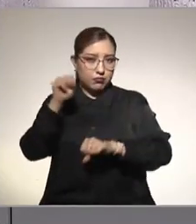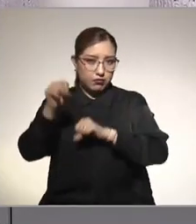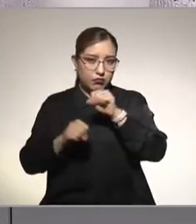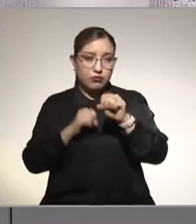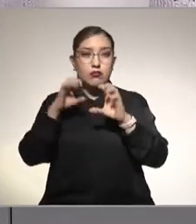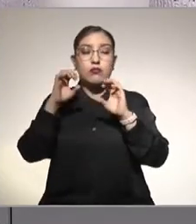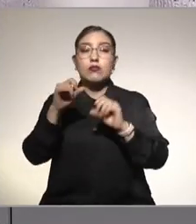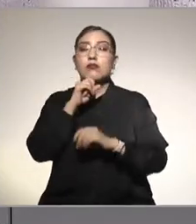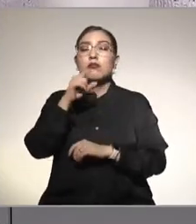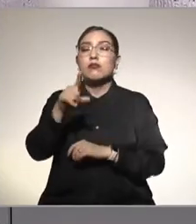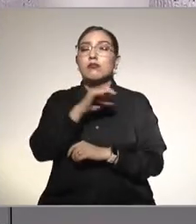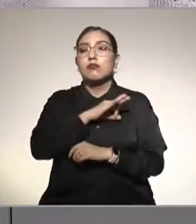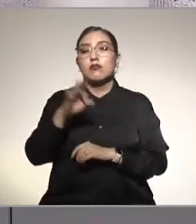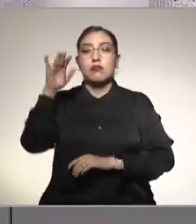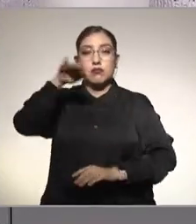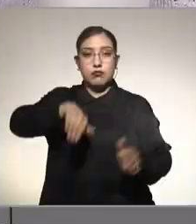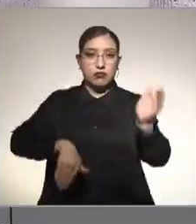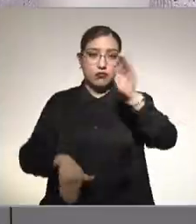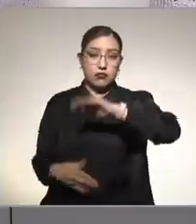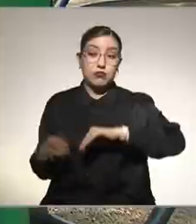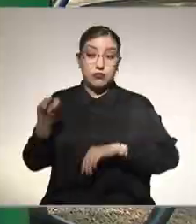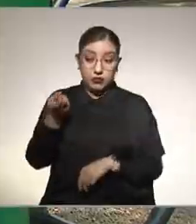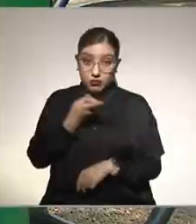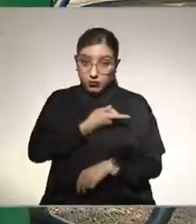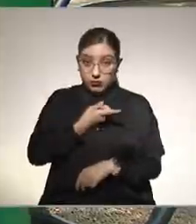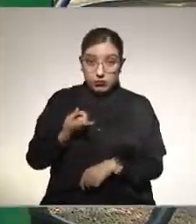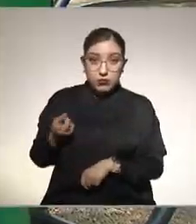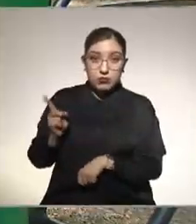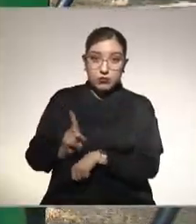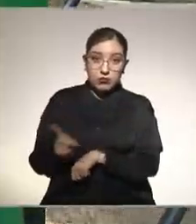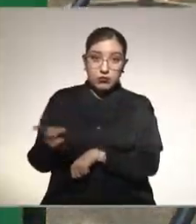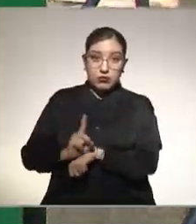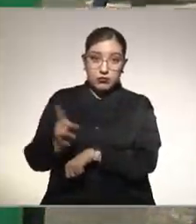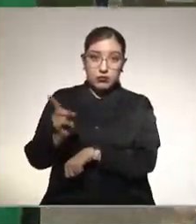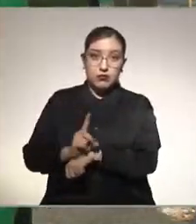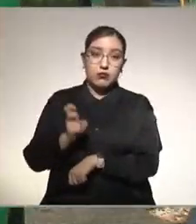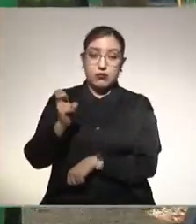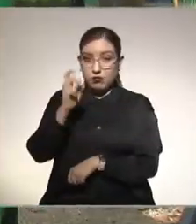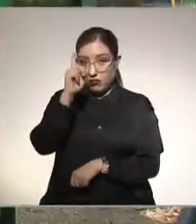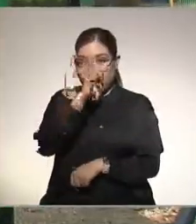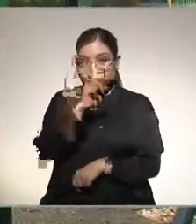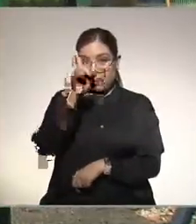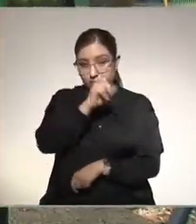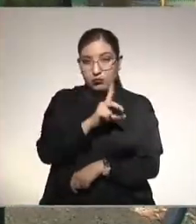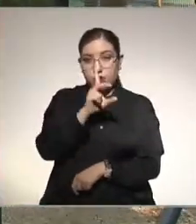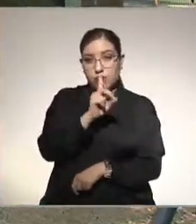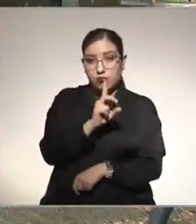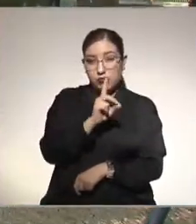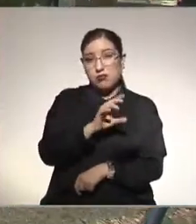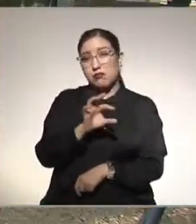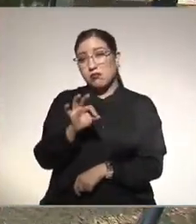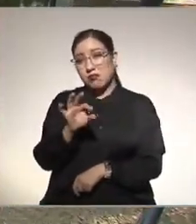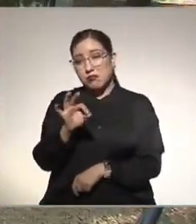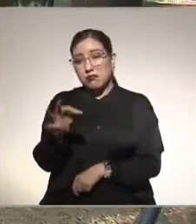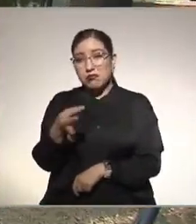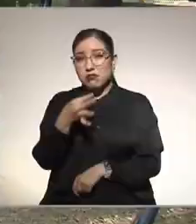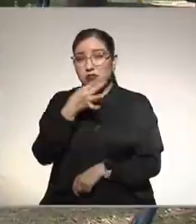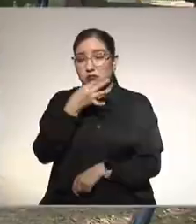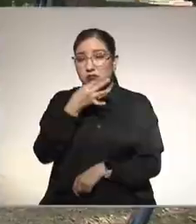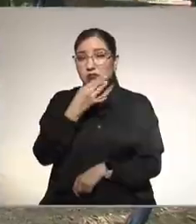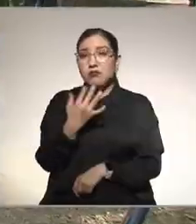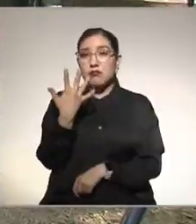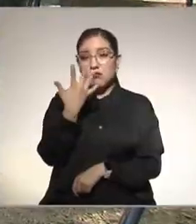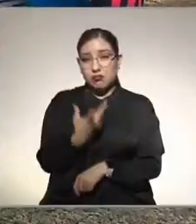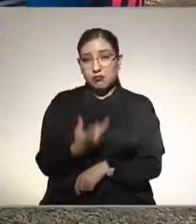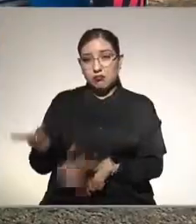pero es muy importante que esto se haga de manera constante al menos la recomendación es hacerlo 30, 40 minutos al menos